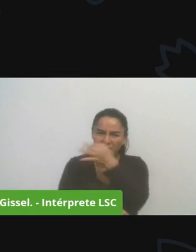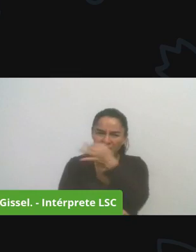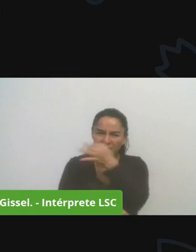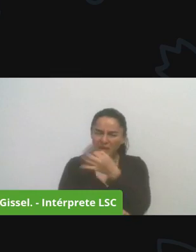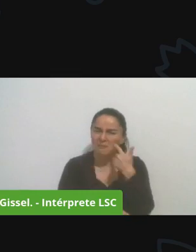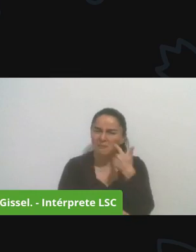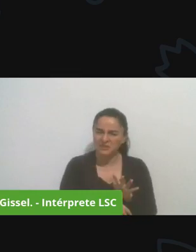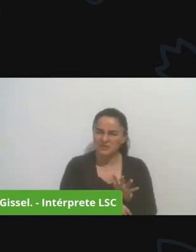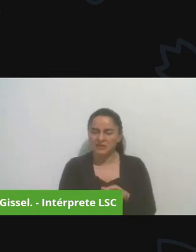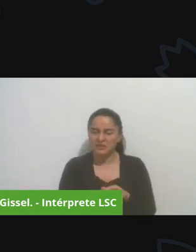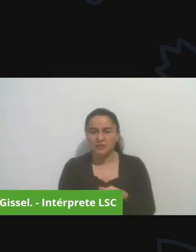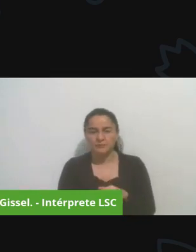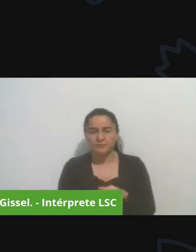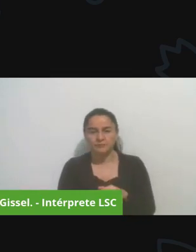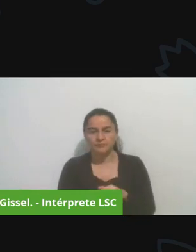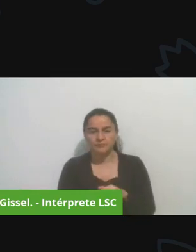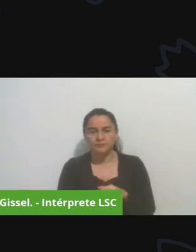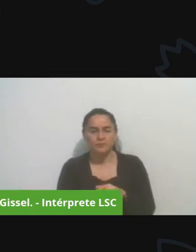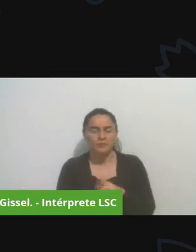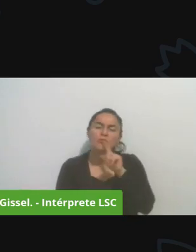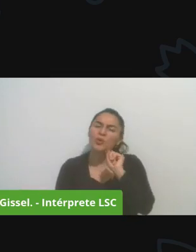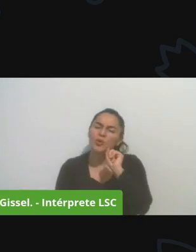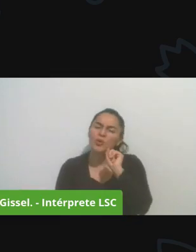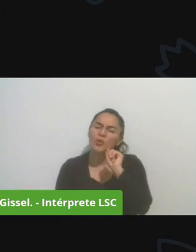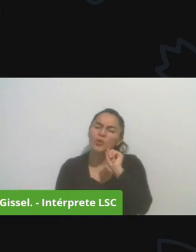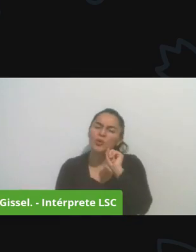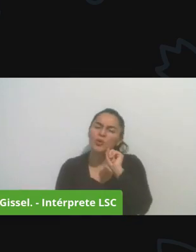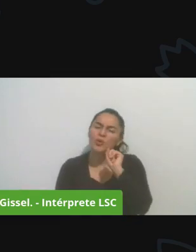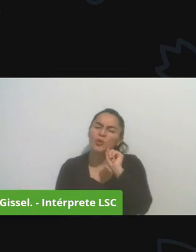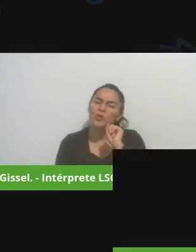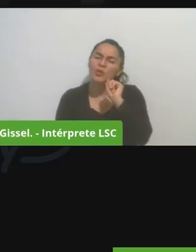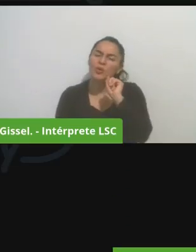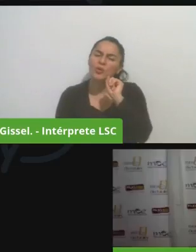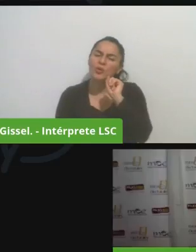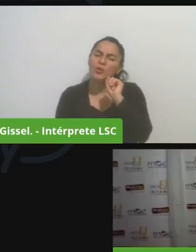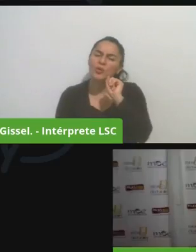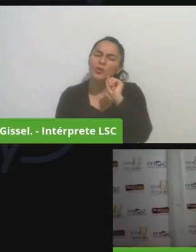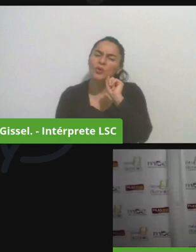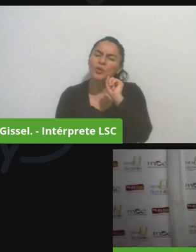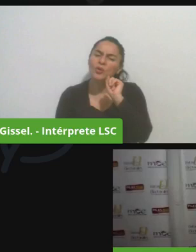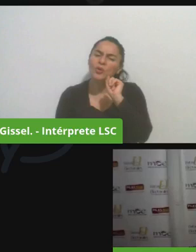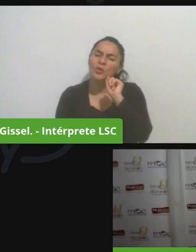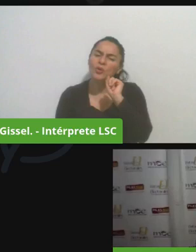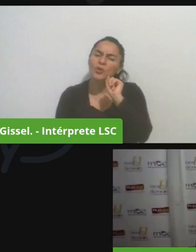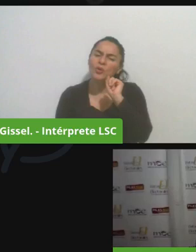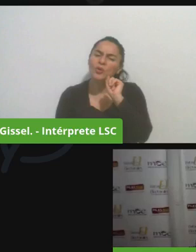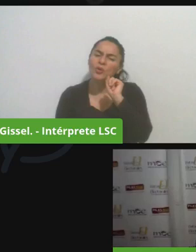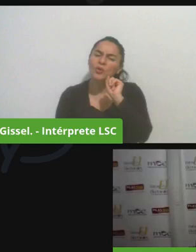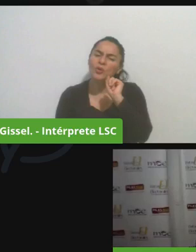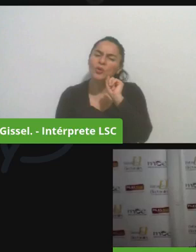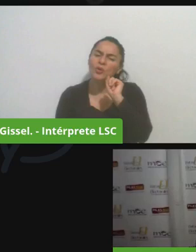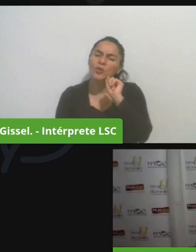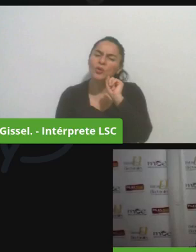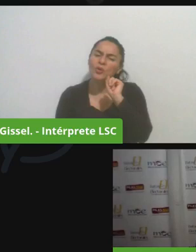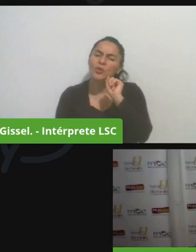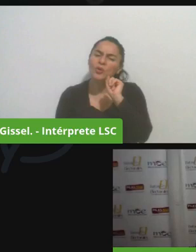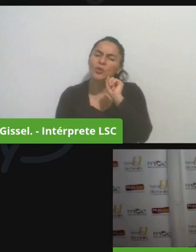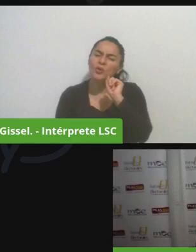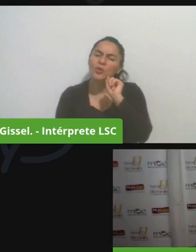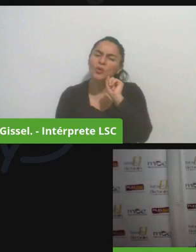si está aquí conmigo también la podemos poner en en pantalla dice